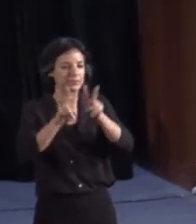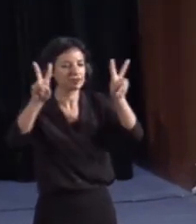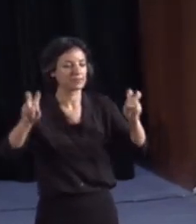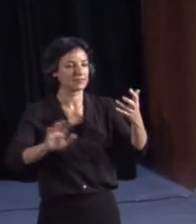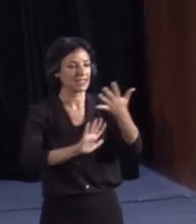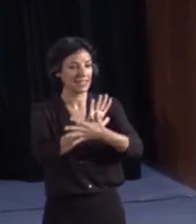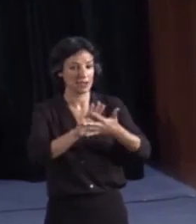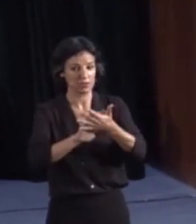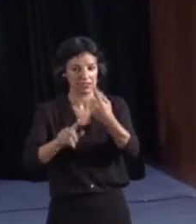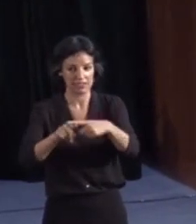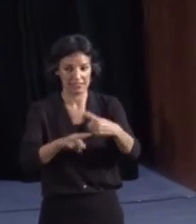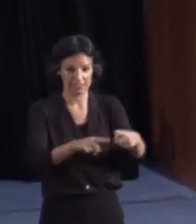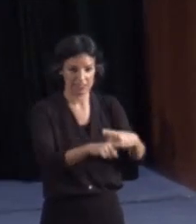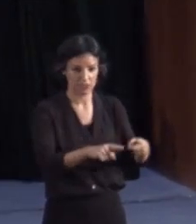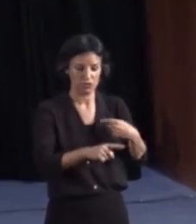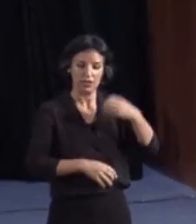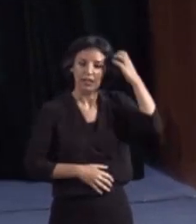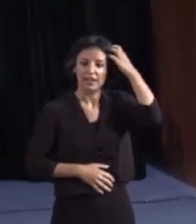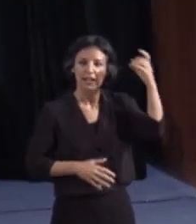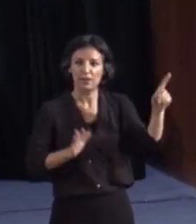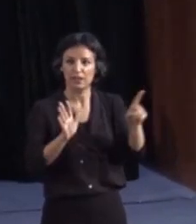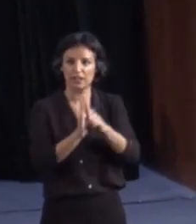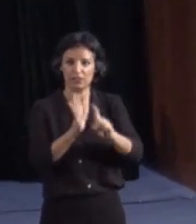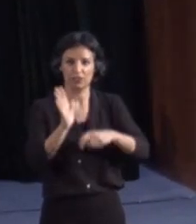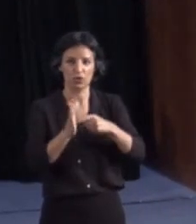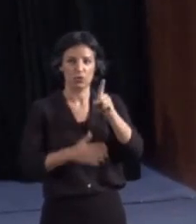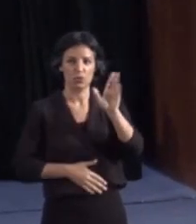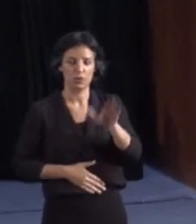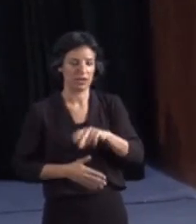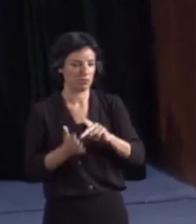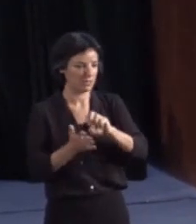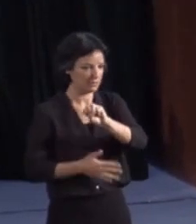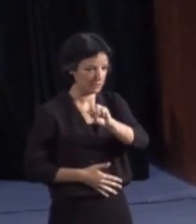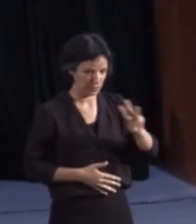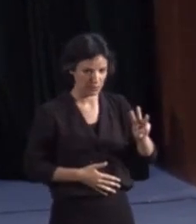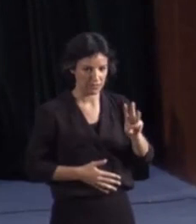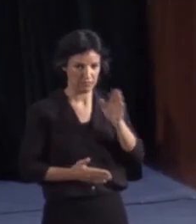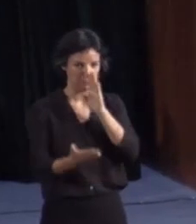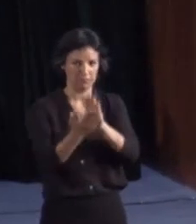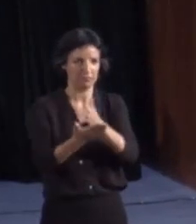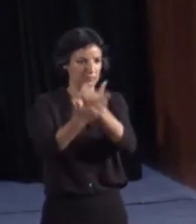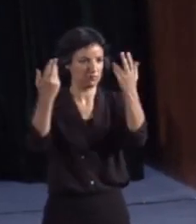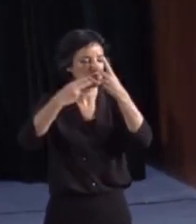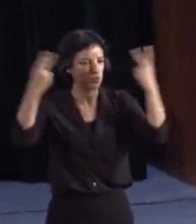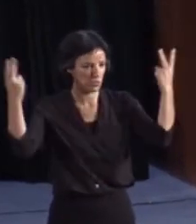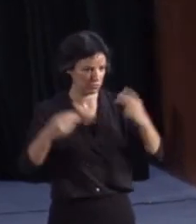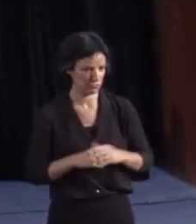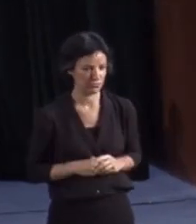lenguas de signos, garantes del Real Decreto Legislativo 1 barra 2013, ante las Administraciones públicas.